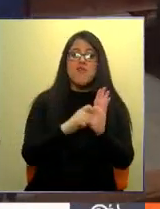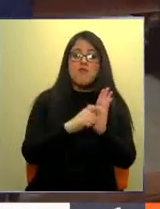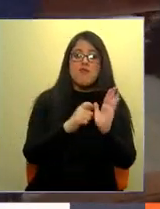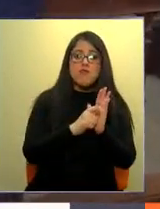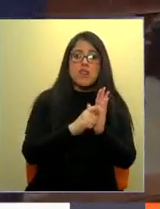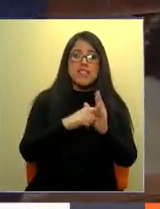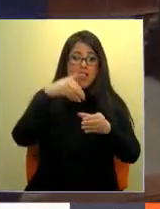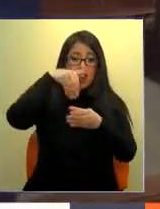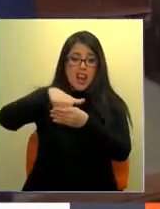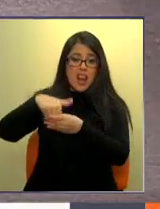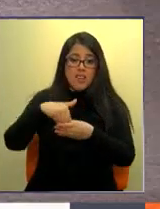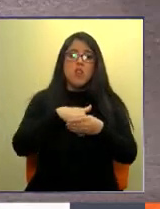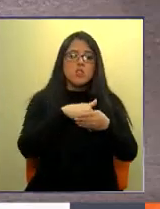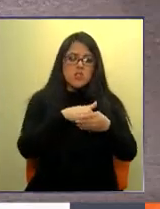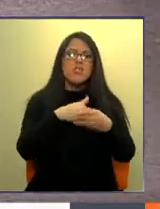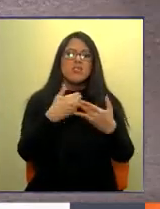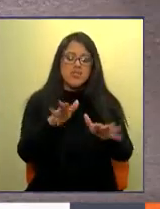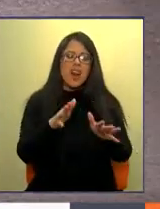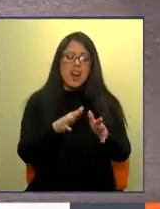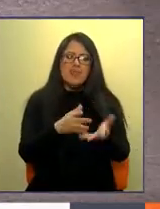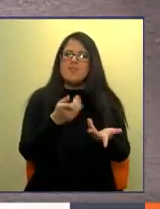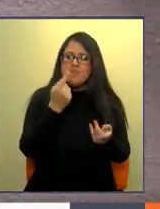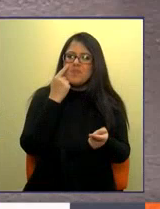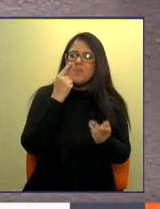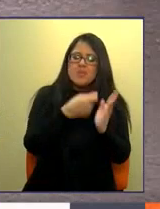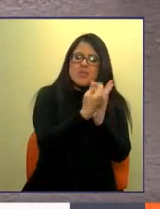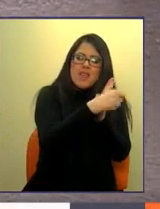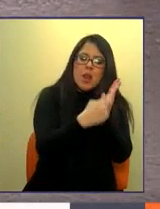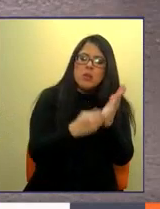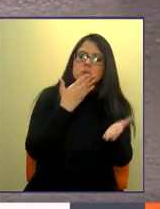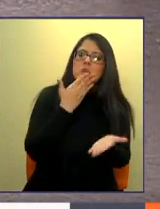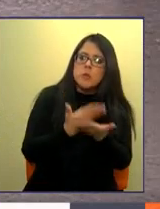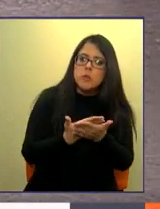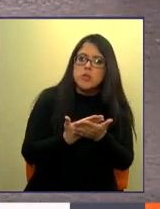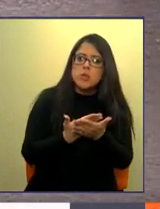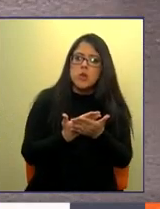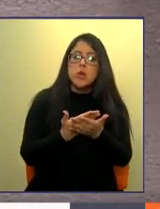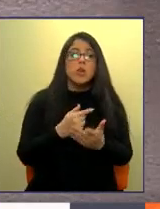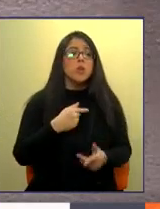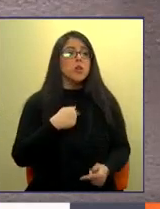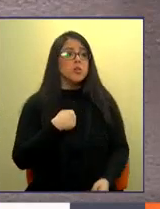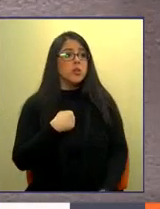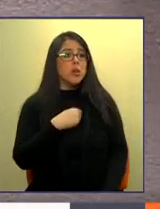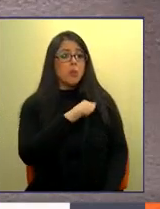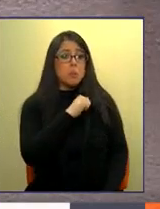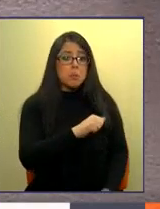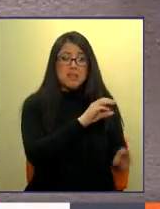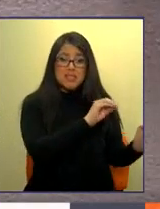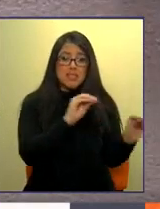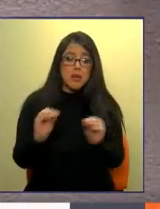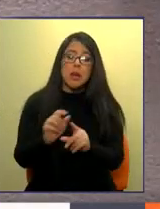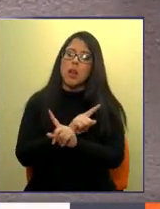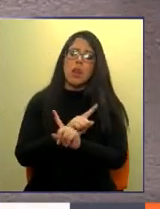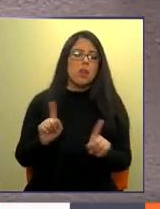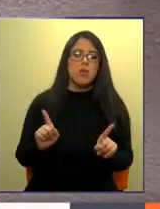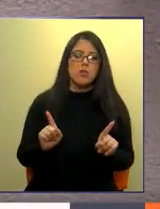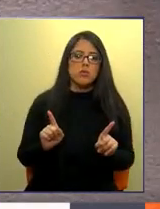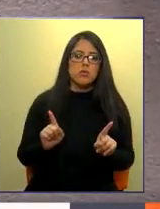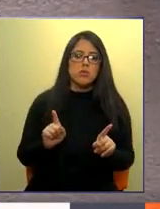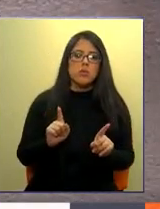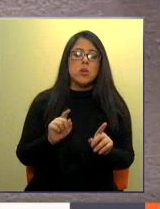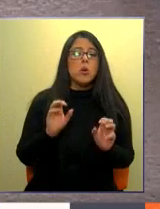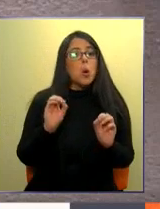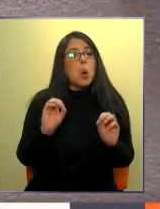nuevamente está abierto. Yo no me pongo absolutamente a que el plebiscito se postergue, por ejemplo, hasta el